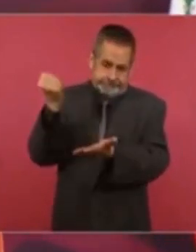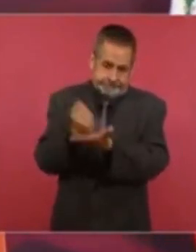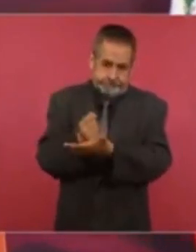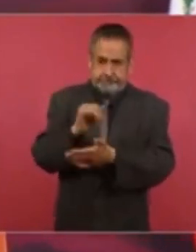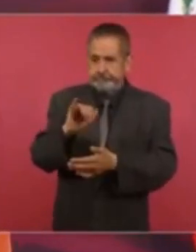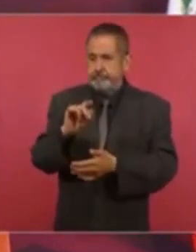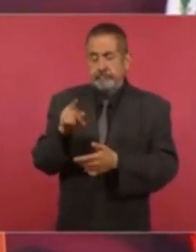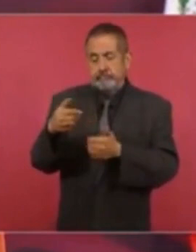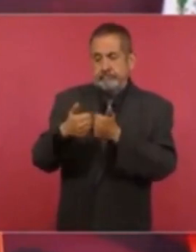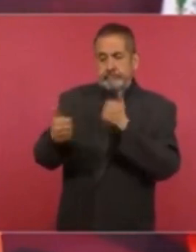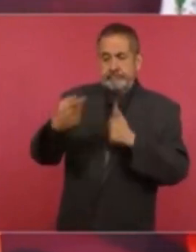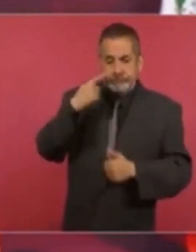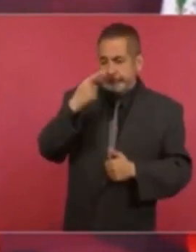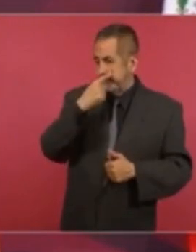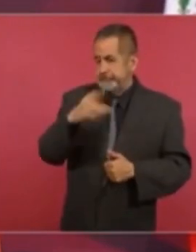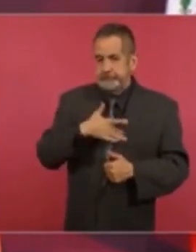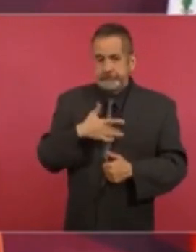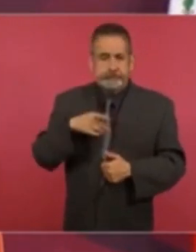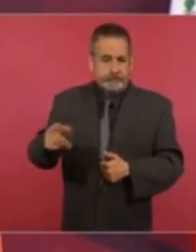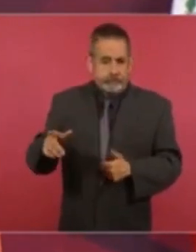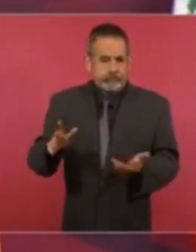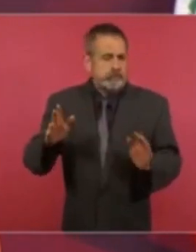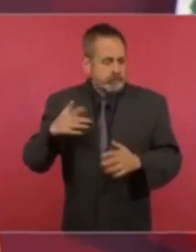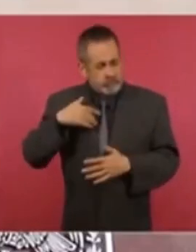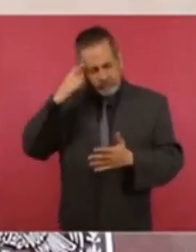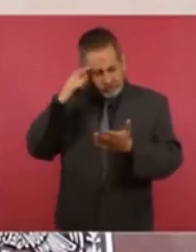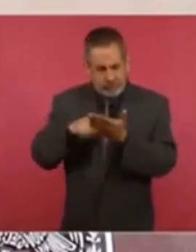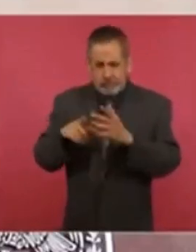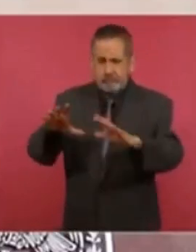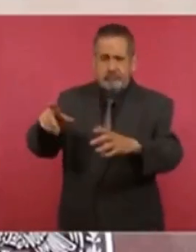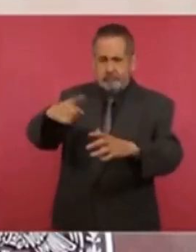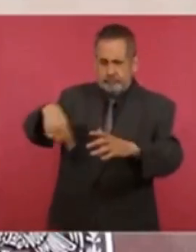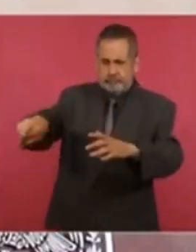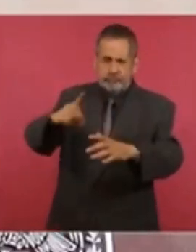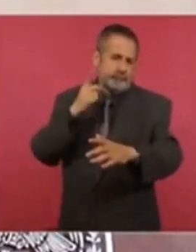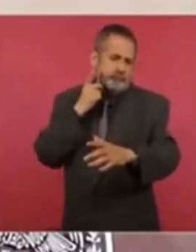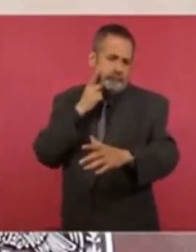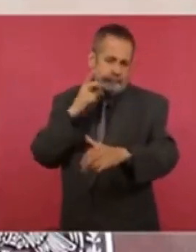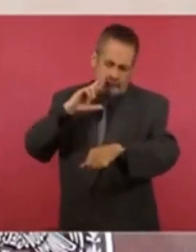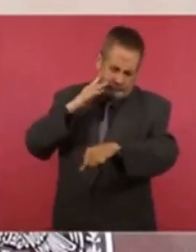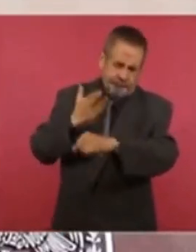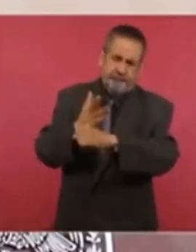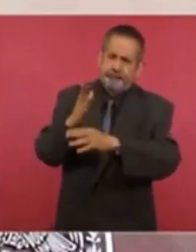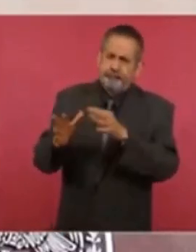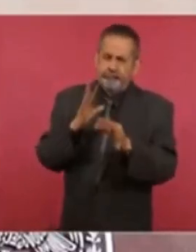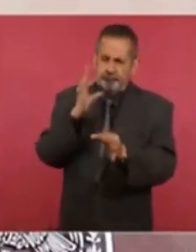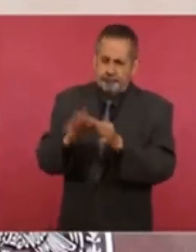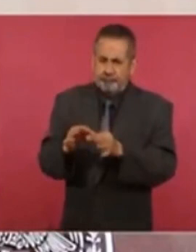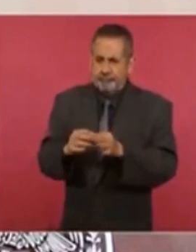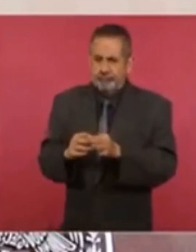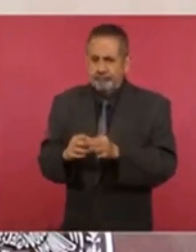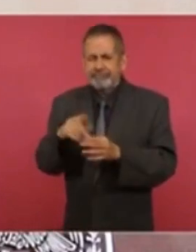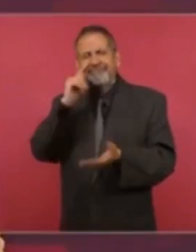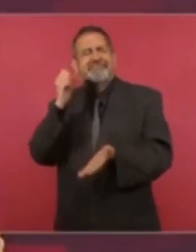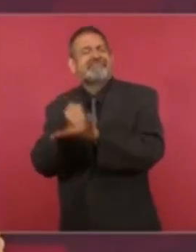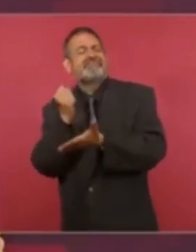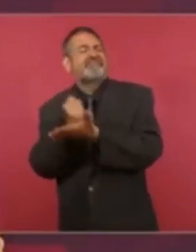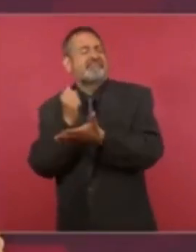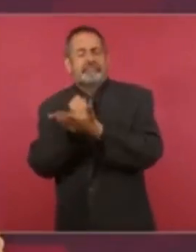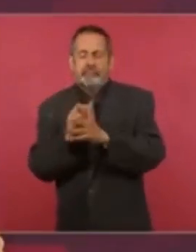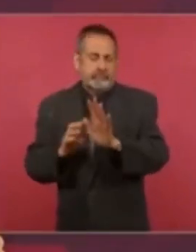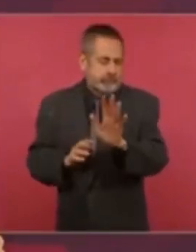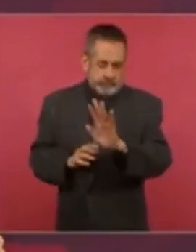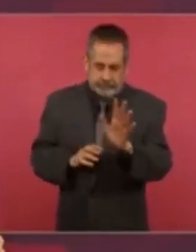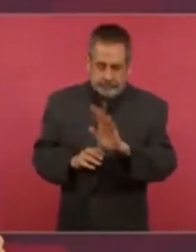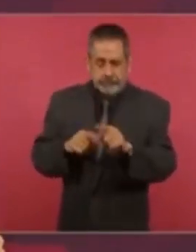los legisladores van a actuar con absoluta responsabilidad, sin poner en riesgo ninguna circunstancia,